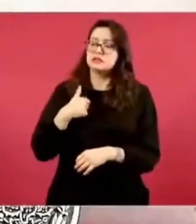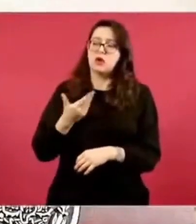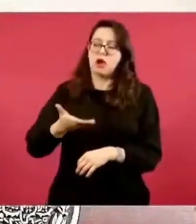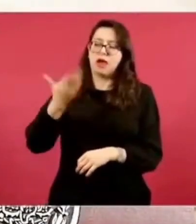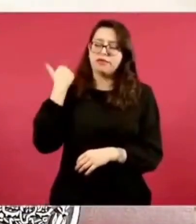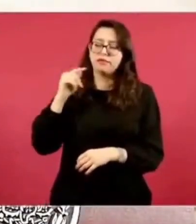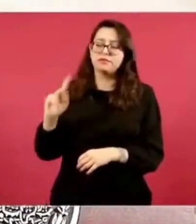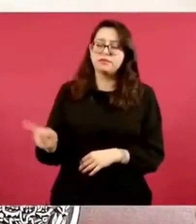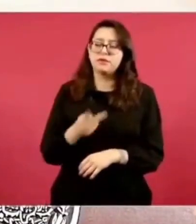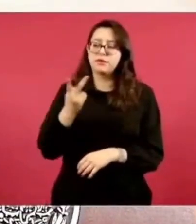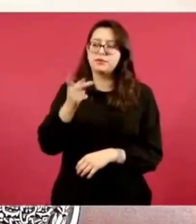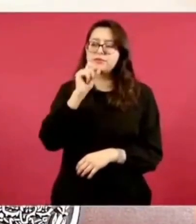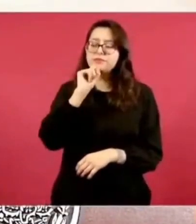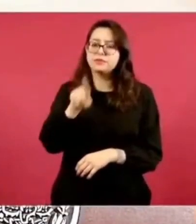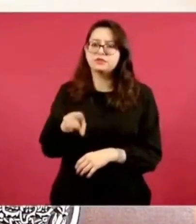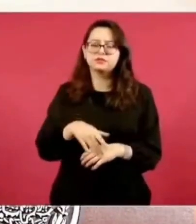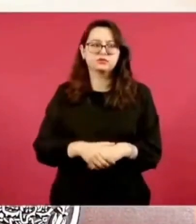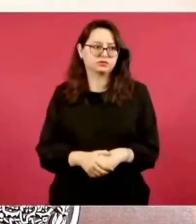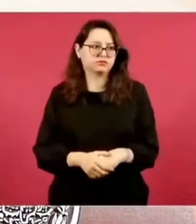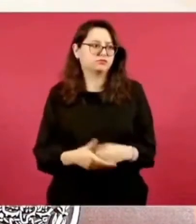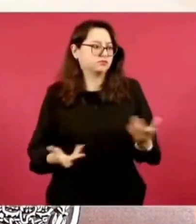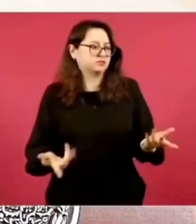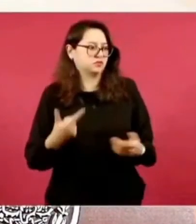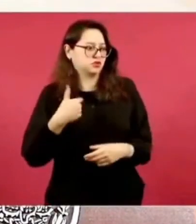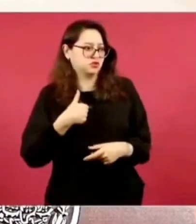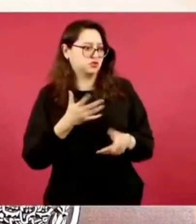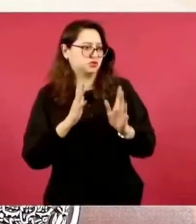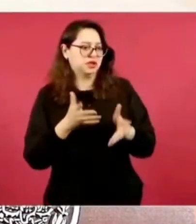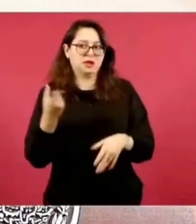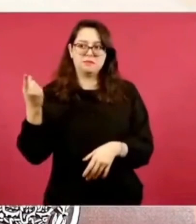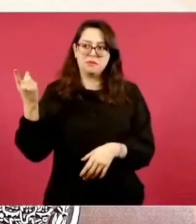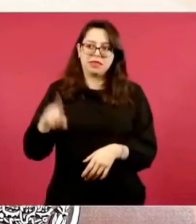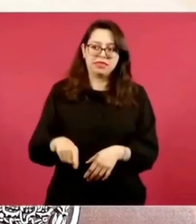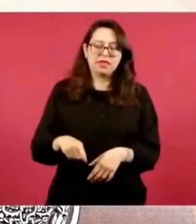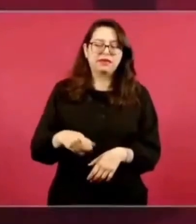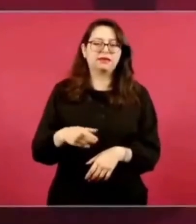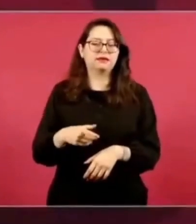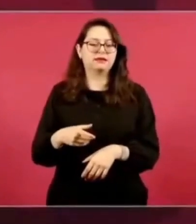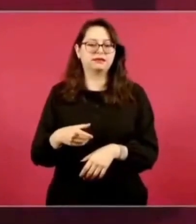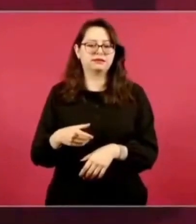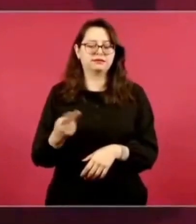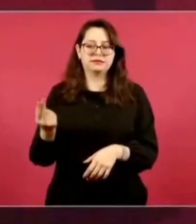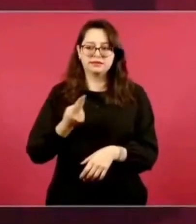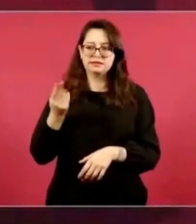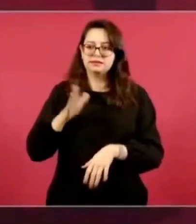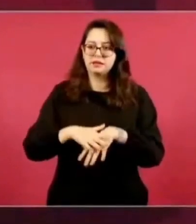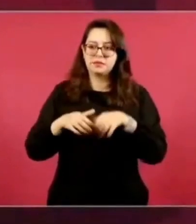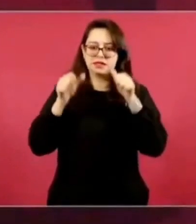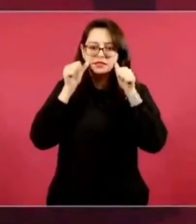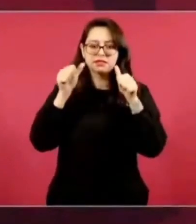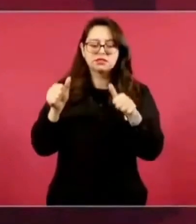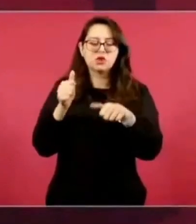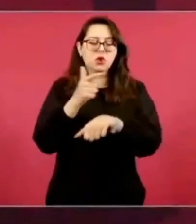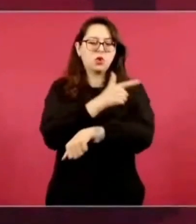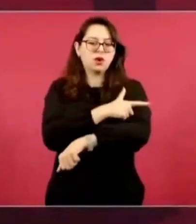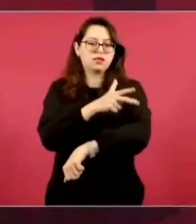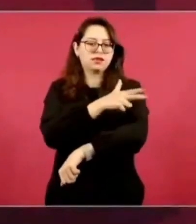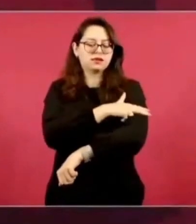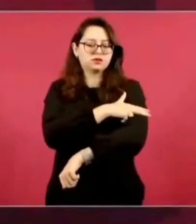di instrucciones para que la Guardia Nacional